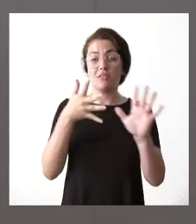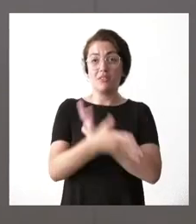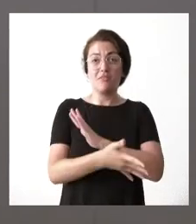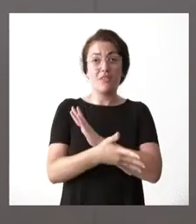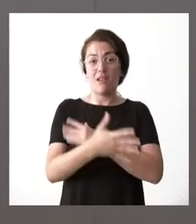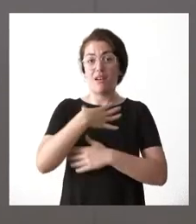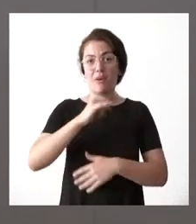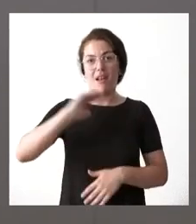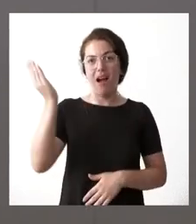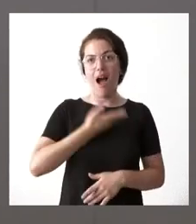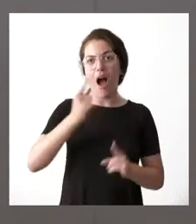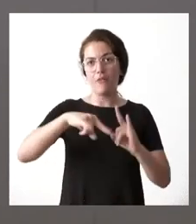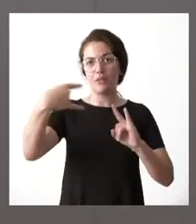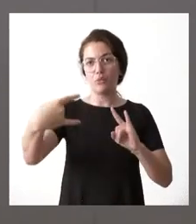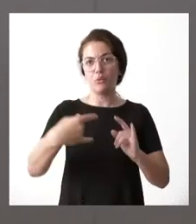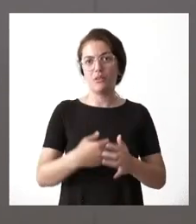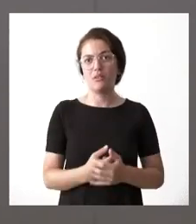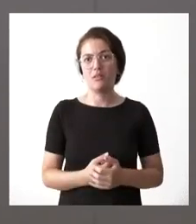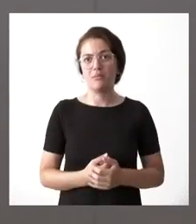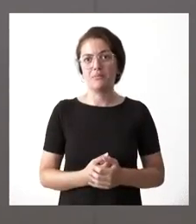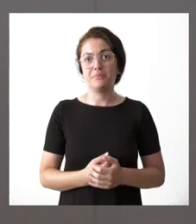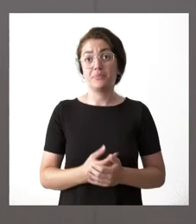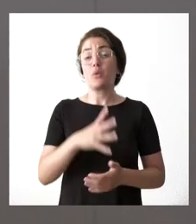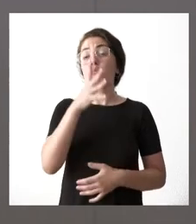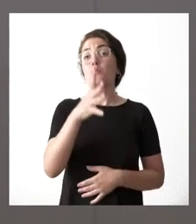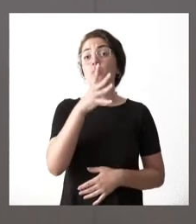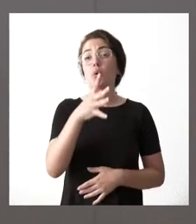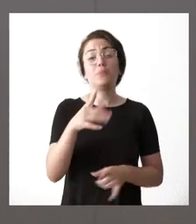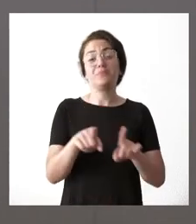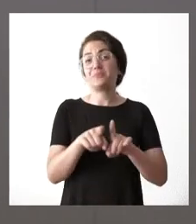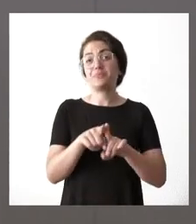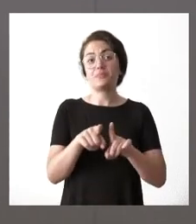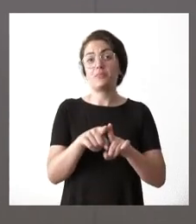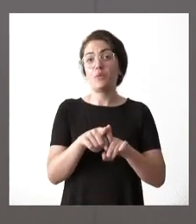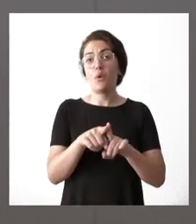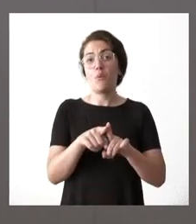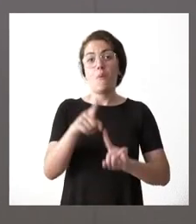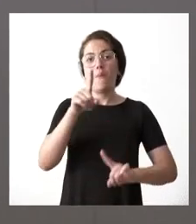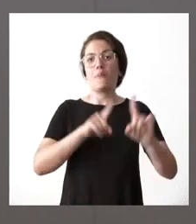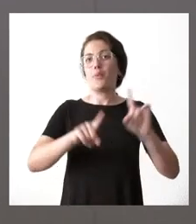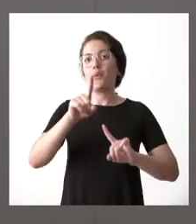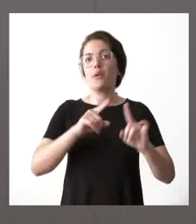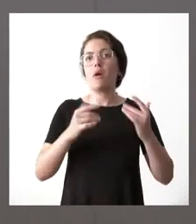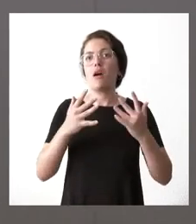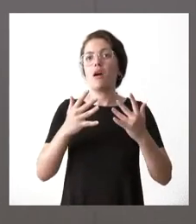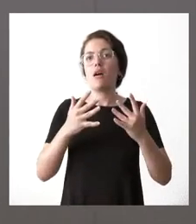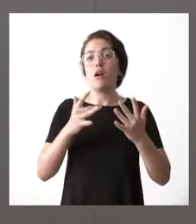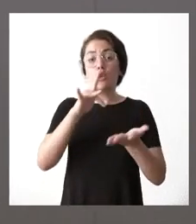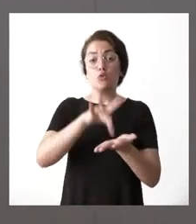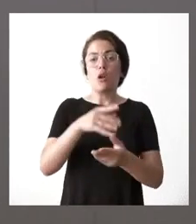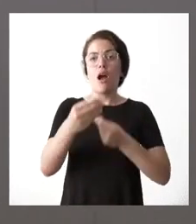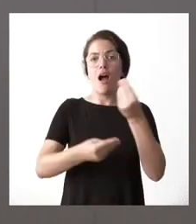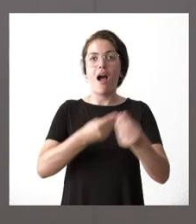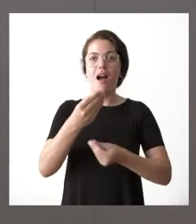va a ser mayor del que preveíamos inicialmente porque ese es el problema muchas veces de cuando se hacen iniciativas